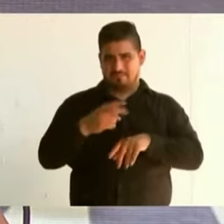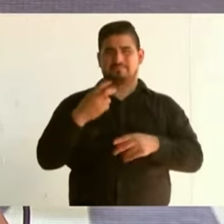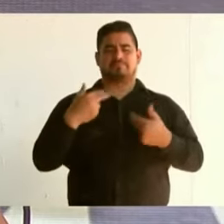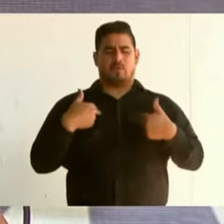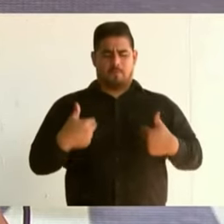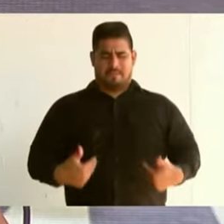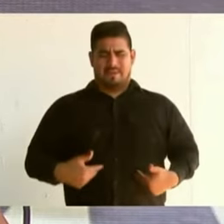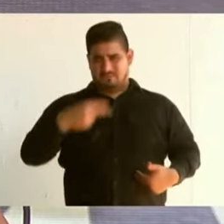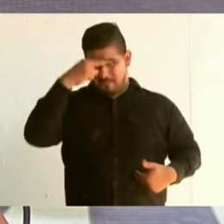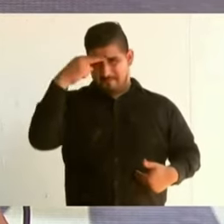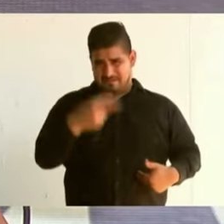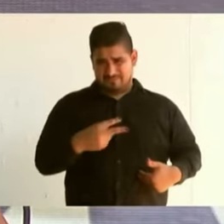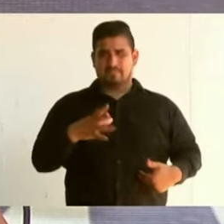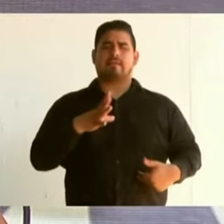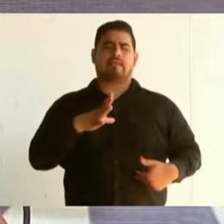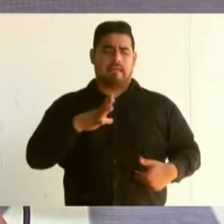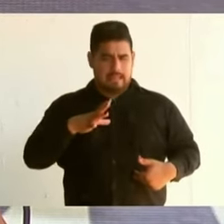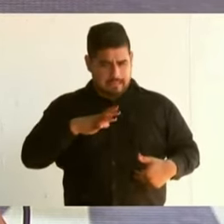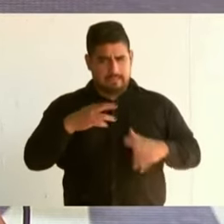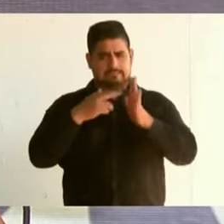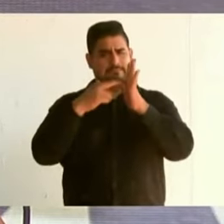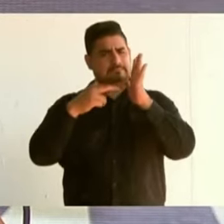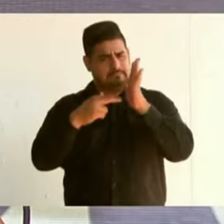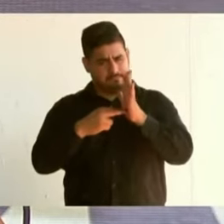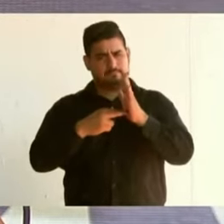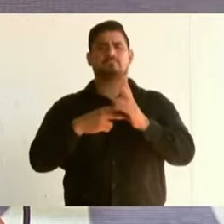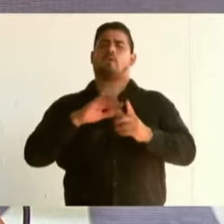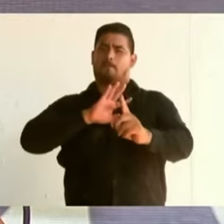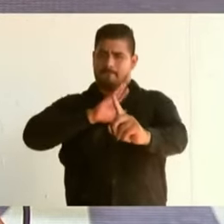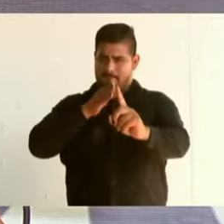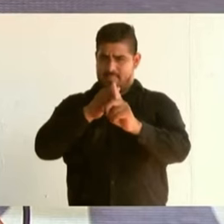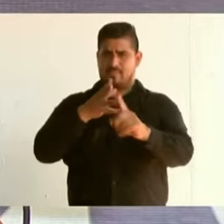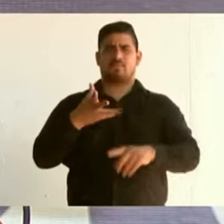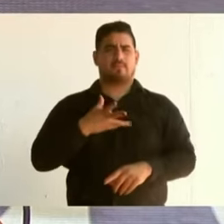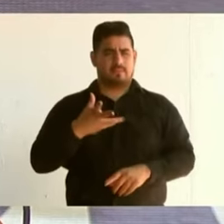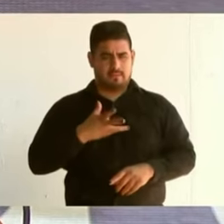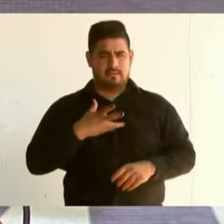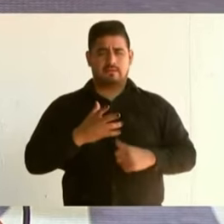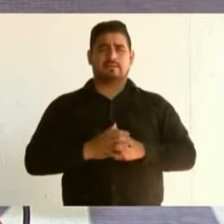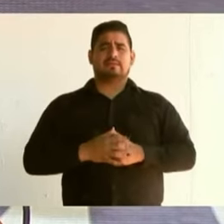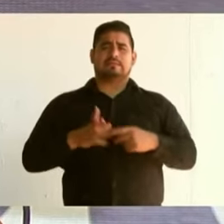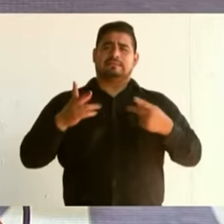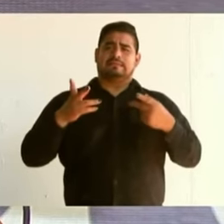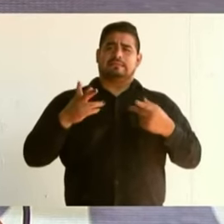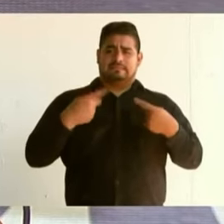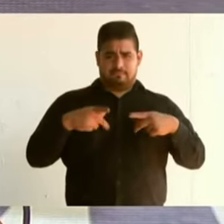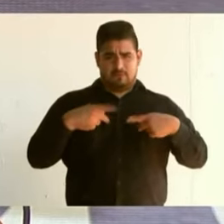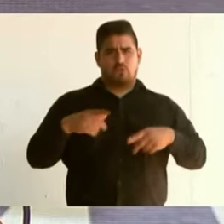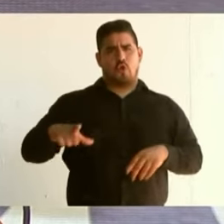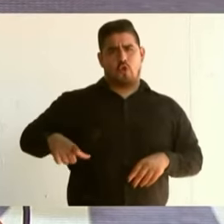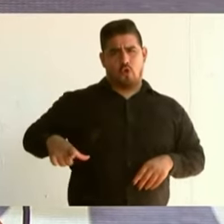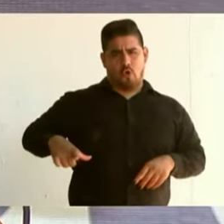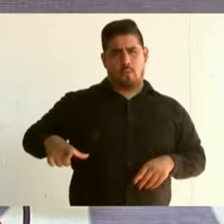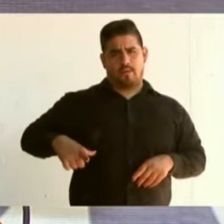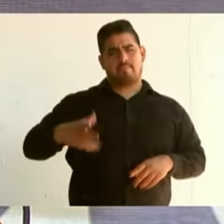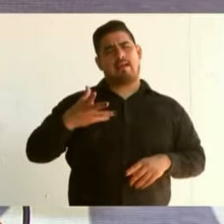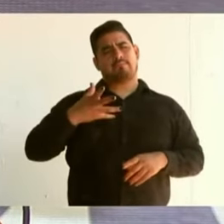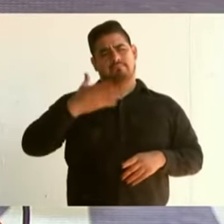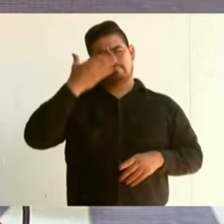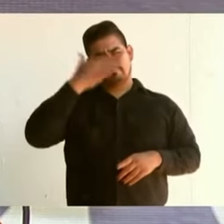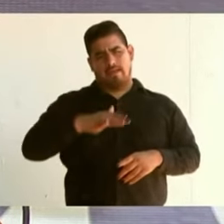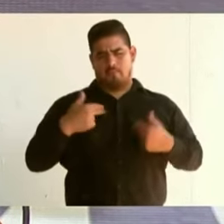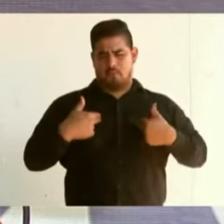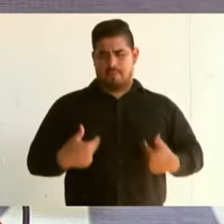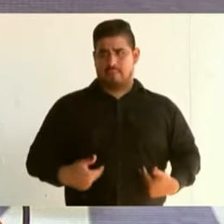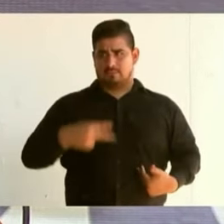mexicano tiene principios y tiene causas. Quienes gobernamos con el humanismo mexicano,